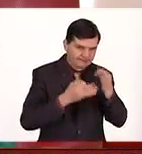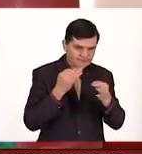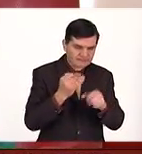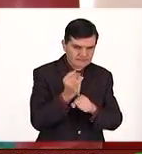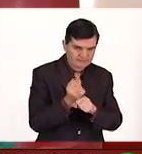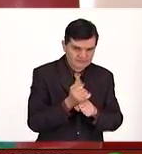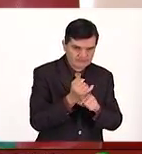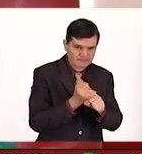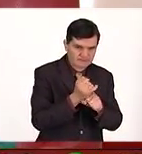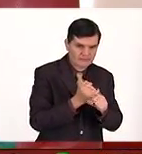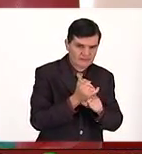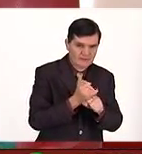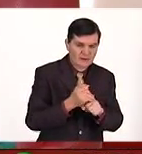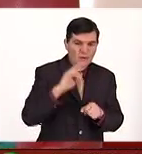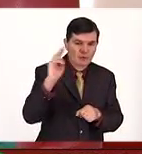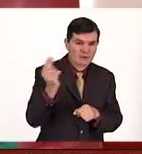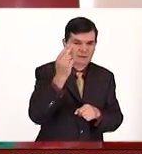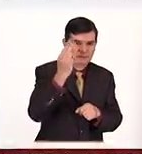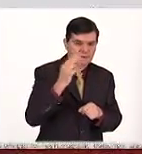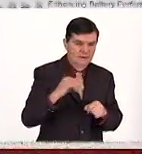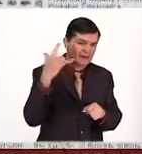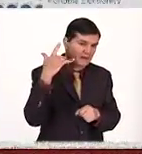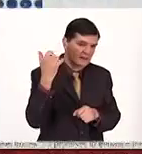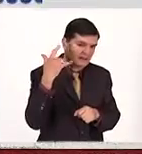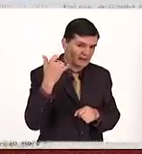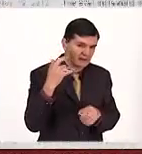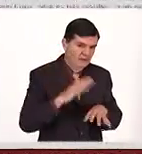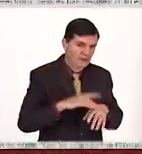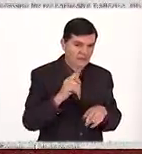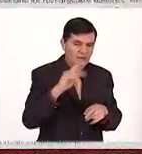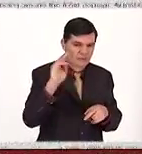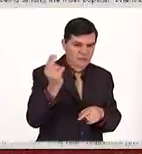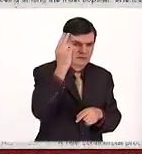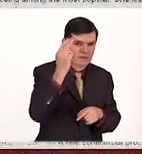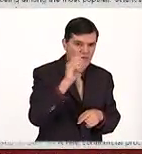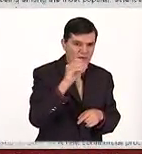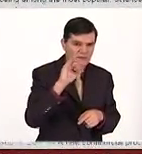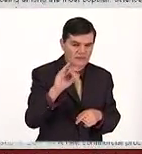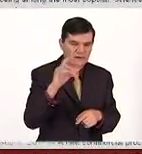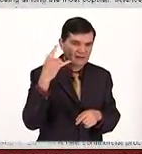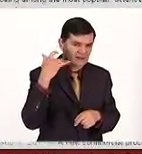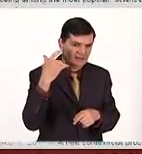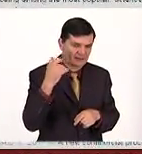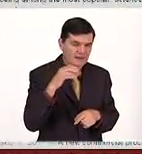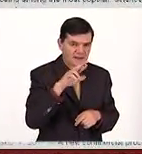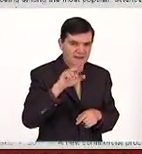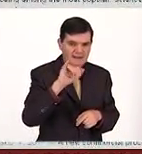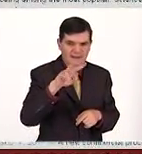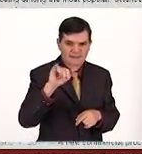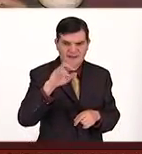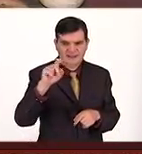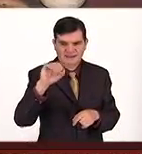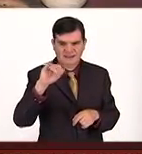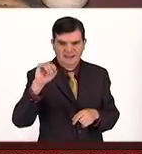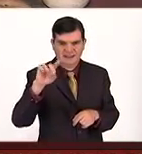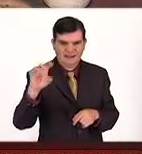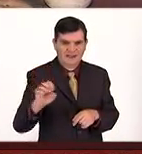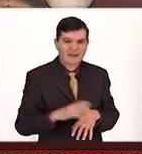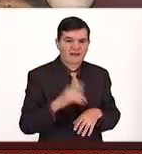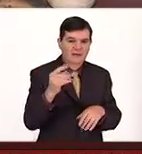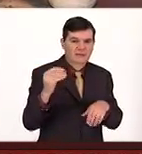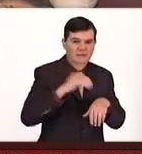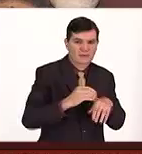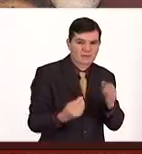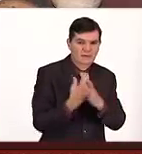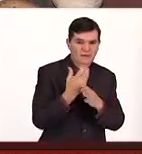investigadores de la Universidad de California o la University of California Riverside, acaban de crear una